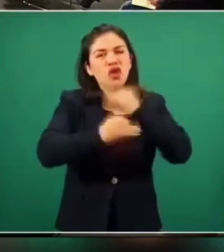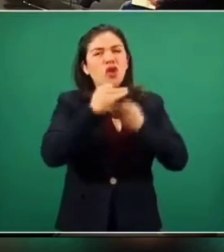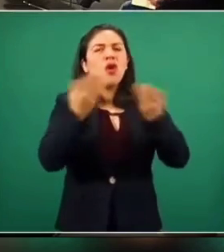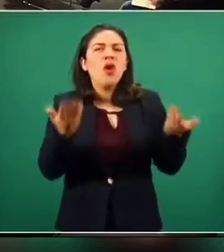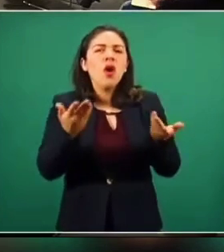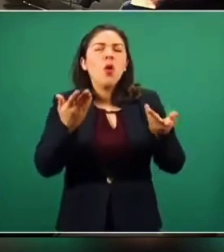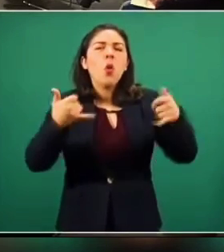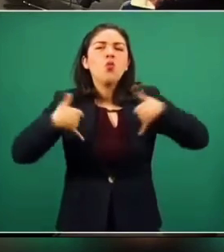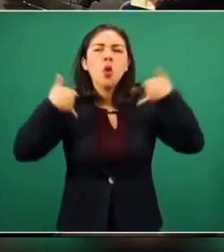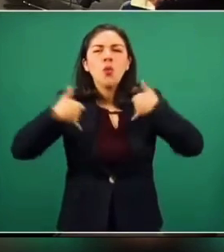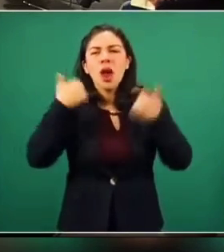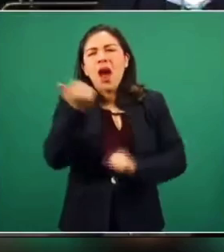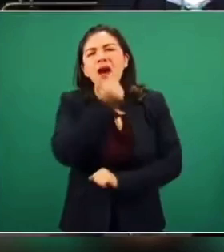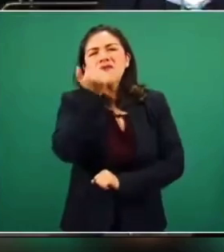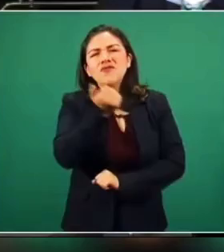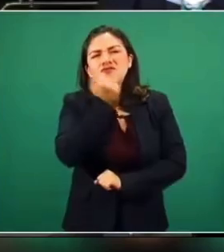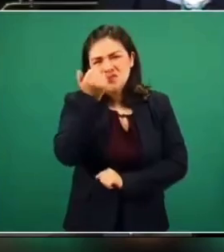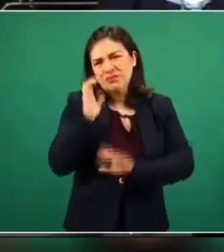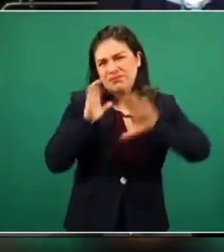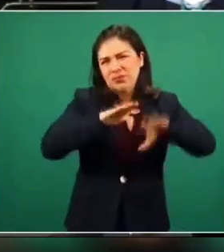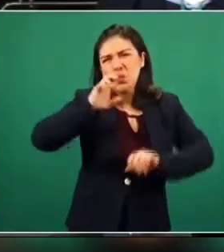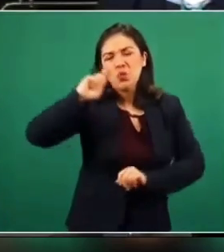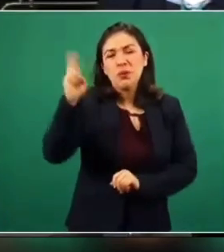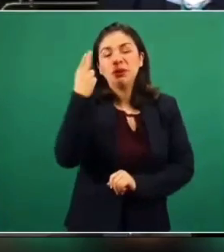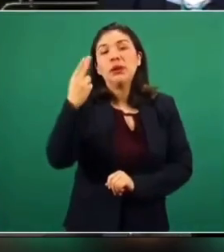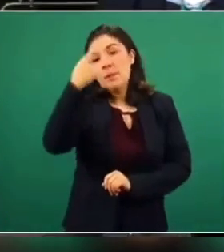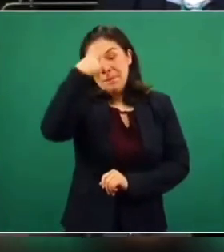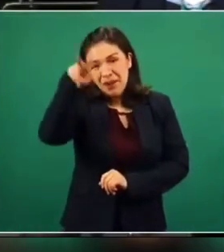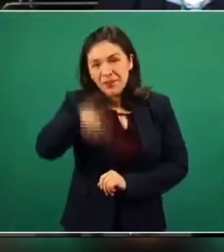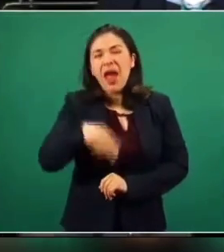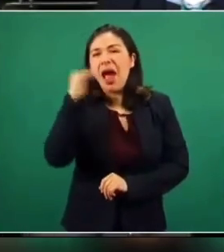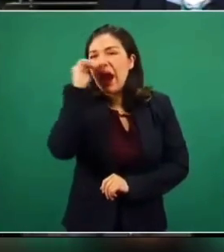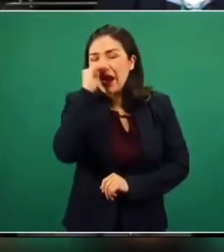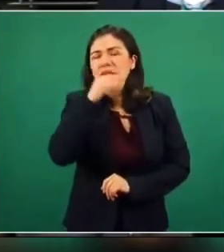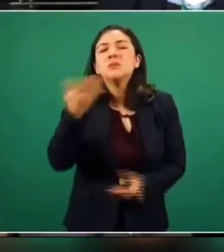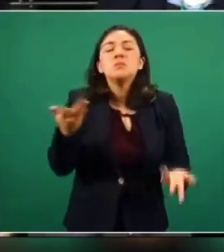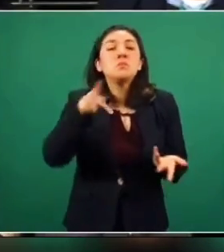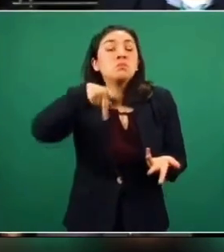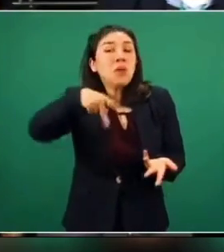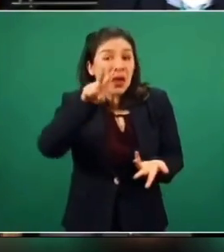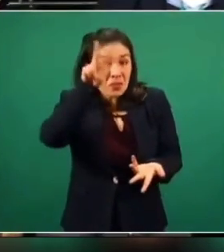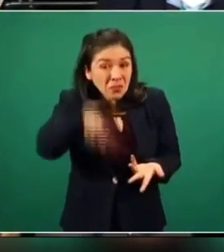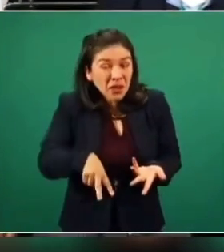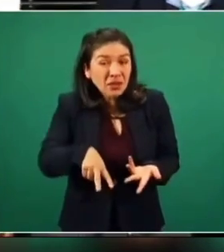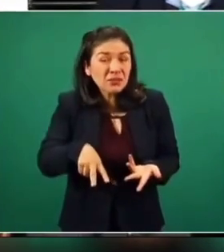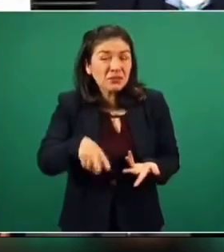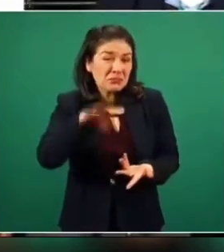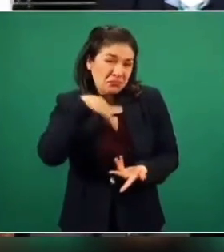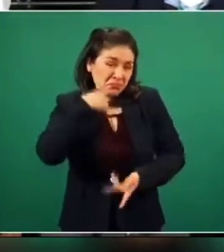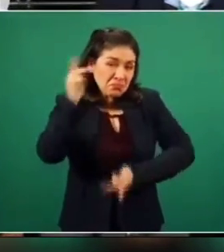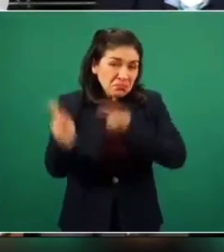los estudiantes y que realmente sea gratuito. Sin embargo, presidente,